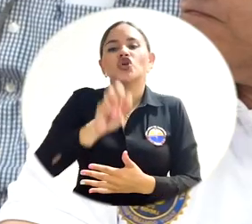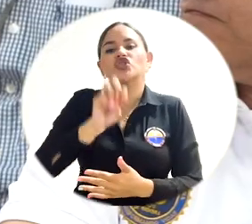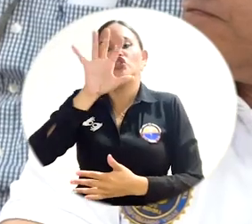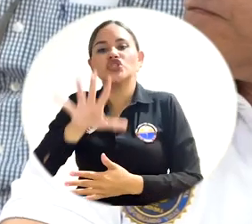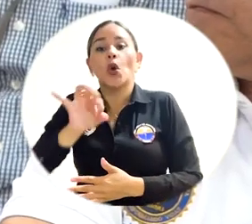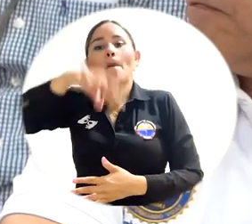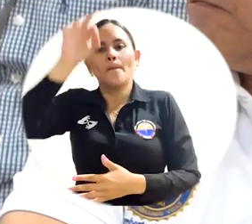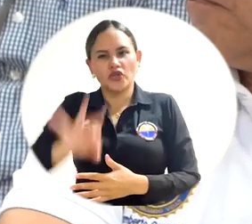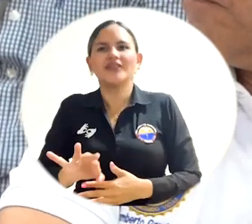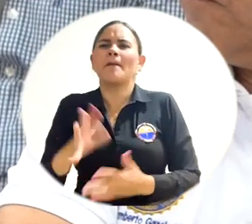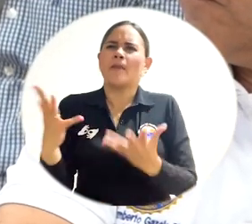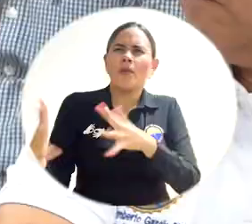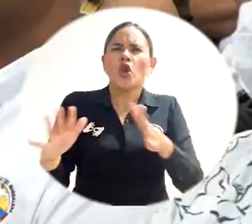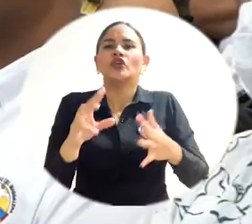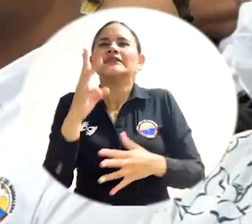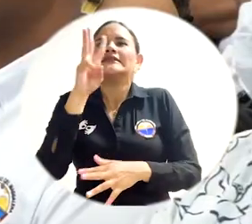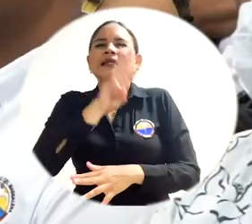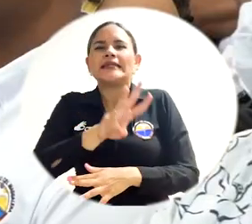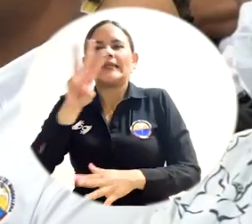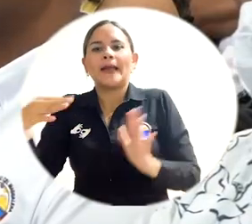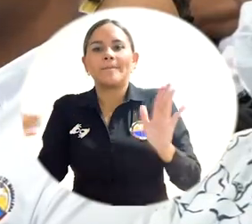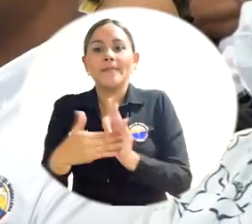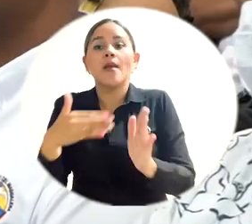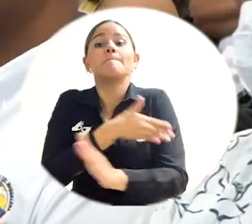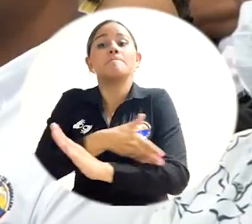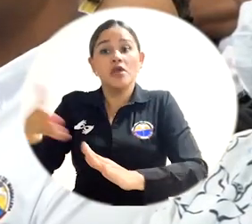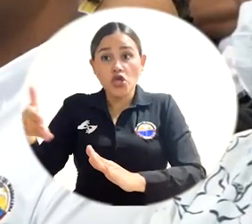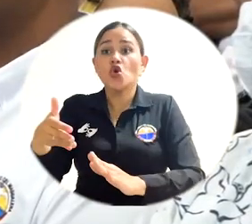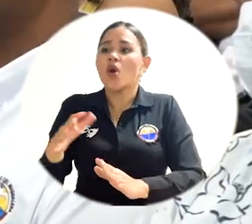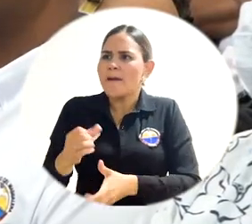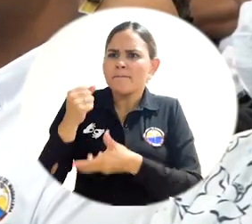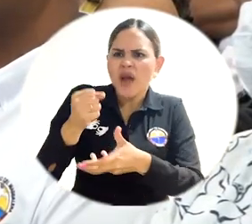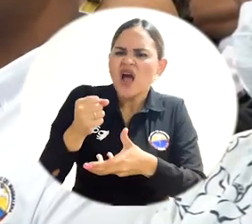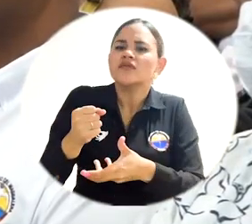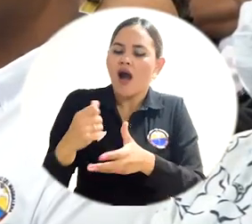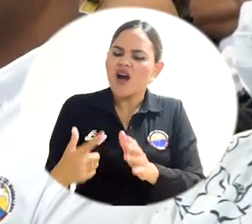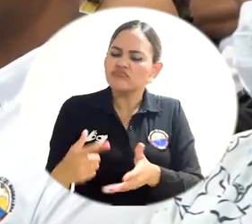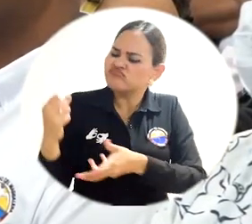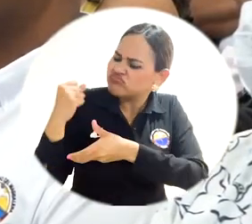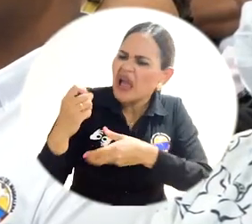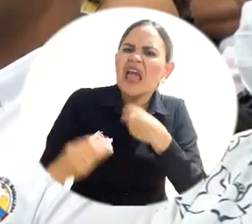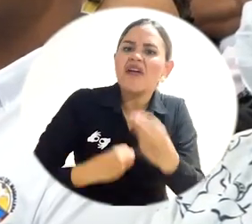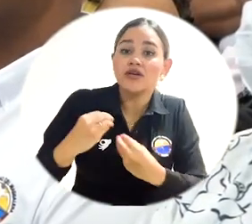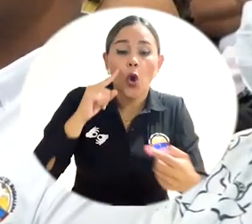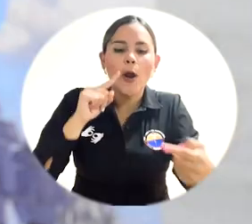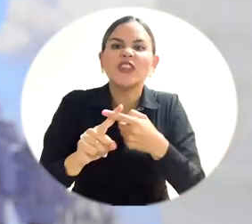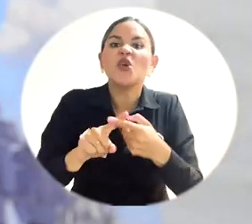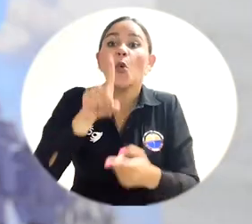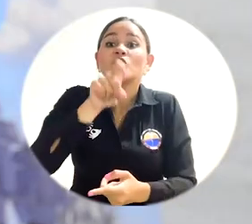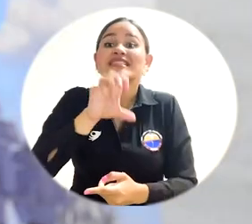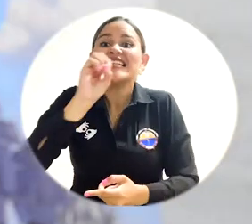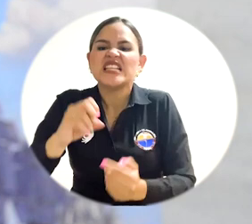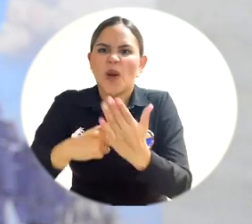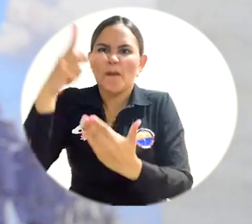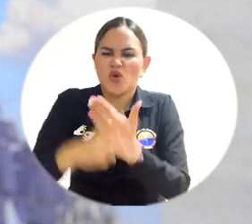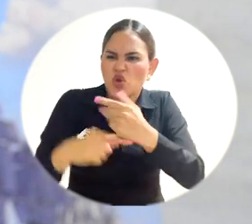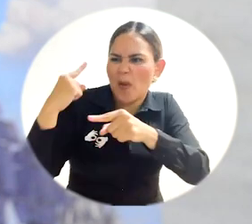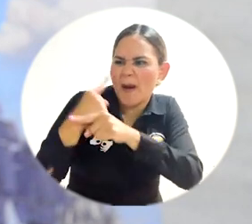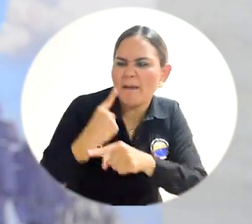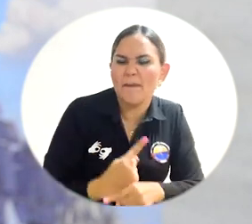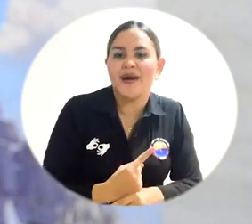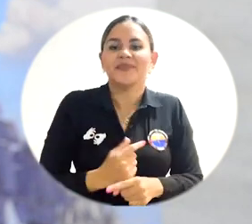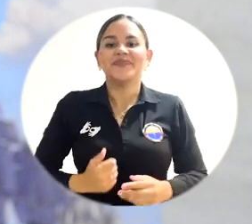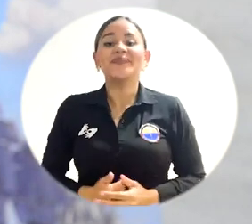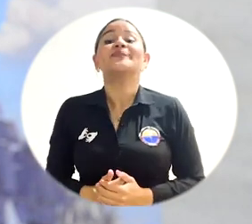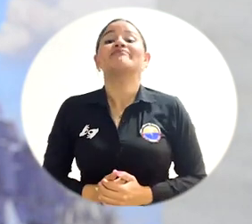equivalente a 33 mil millones de pesos, representada en 60 proyectos. Esta dinámica de